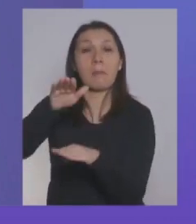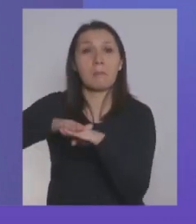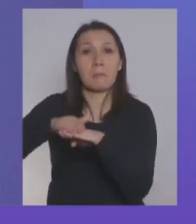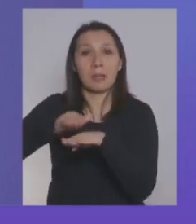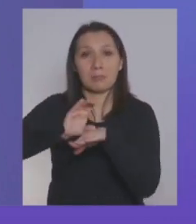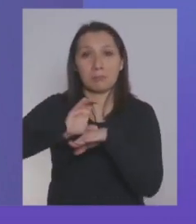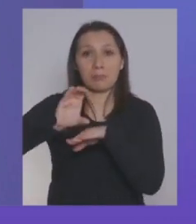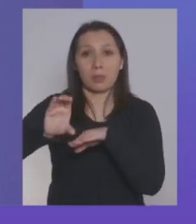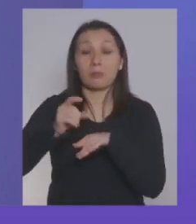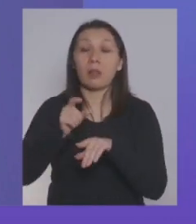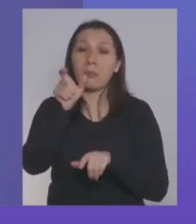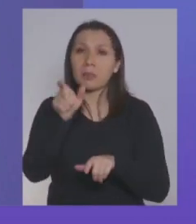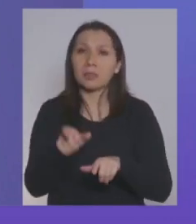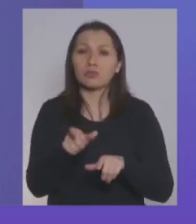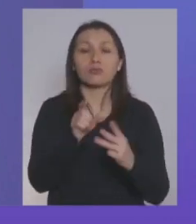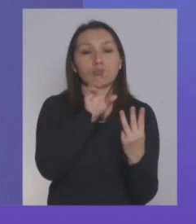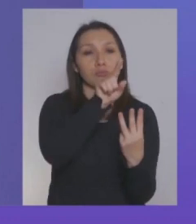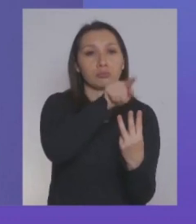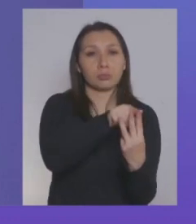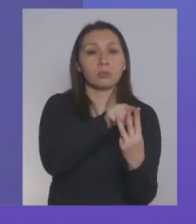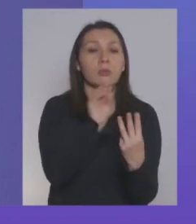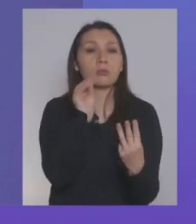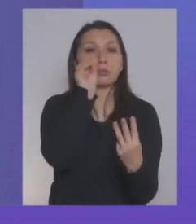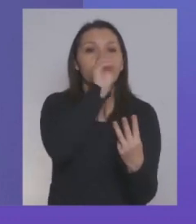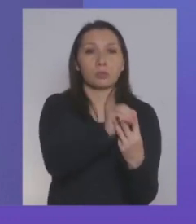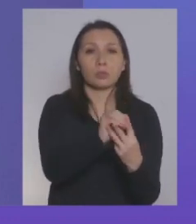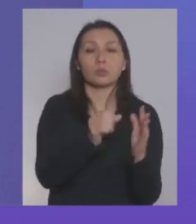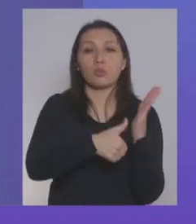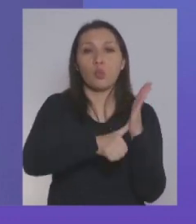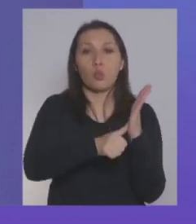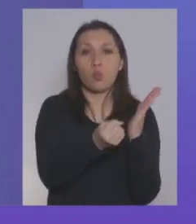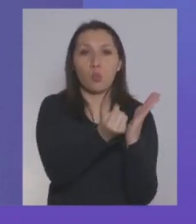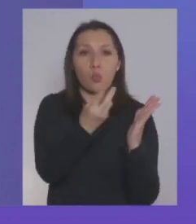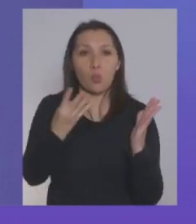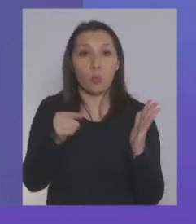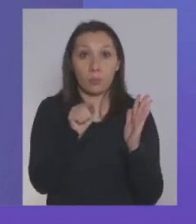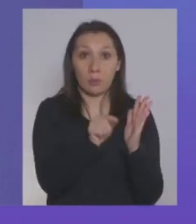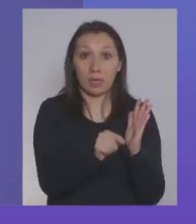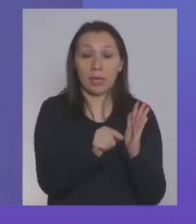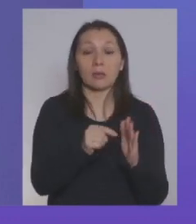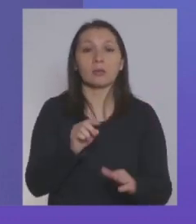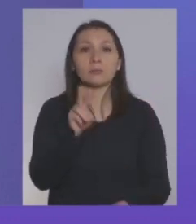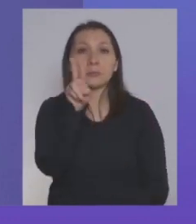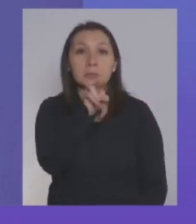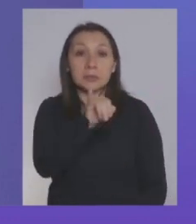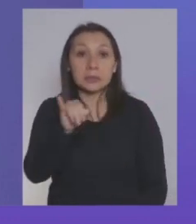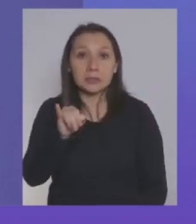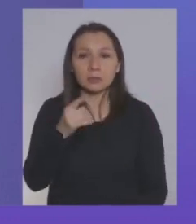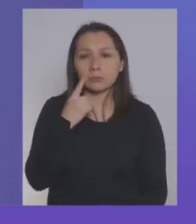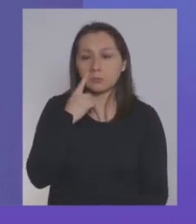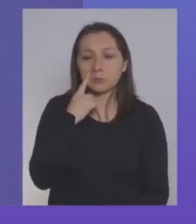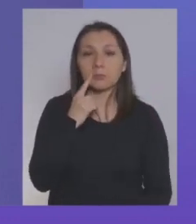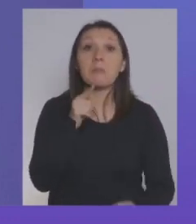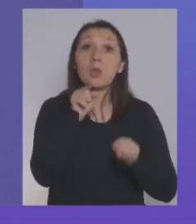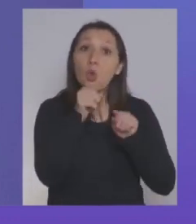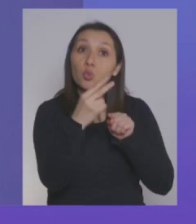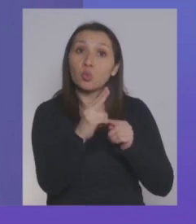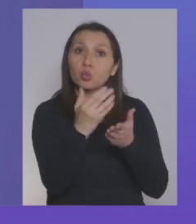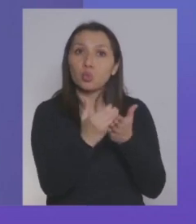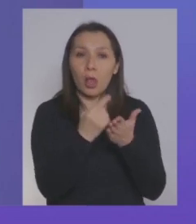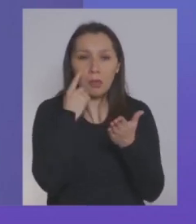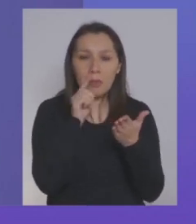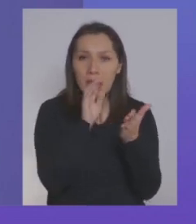préstamo, lo que la persona hace es ingresar su RUT y con ese RUT, Impuestos Internos le presenta cuáles fueron sus